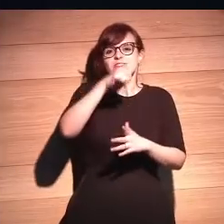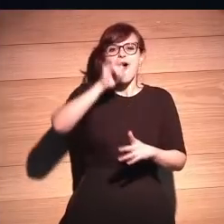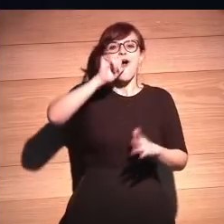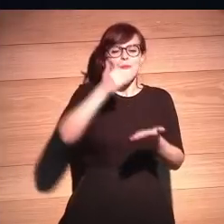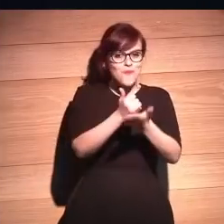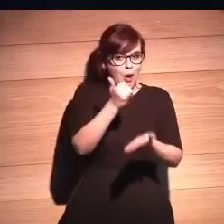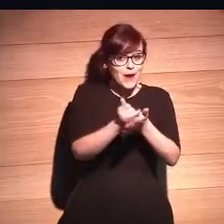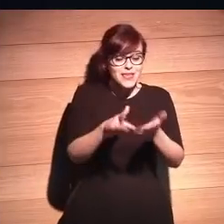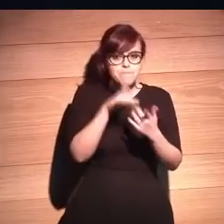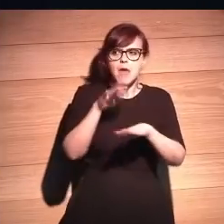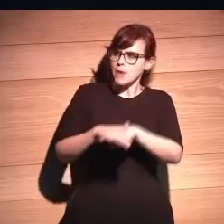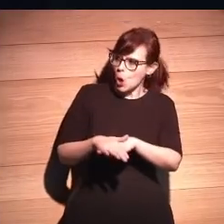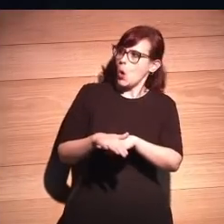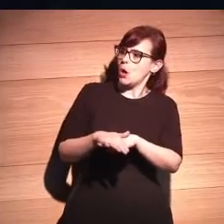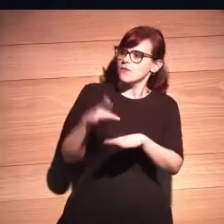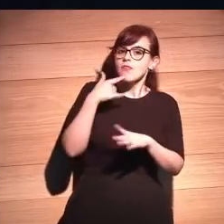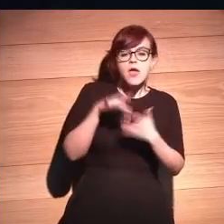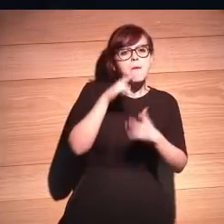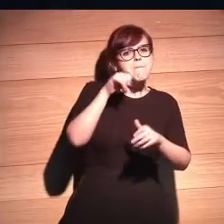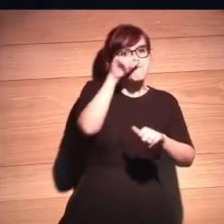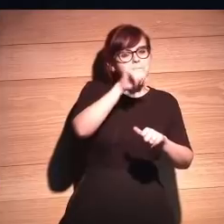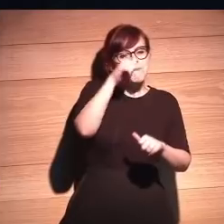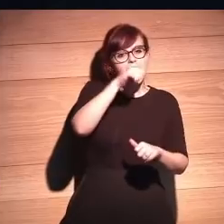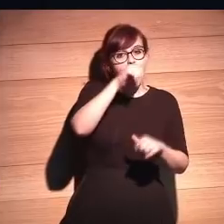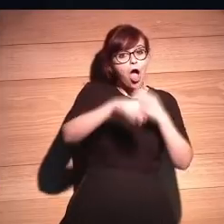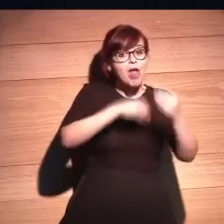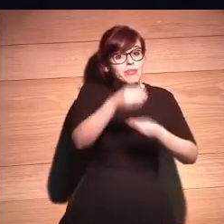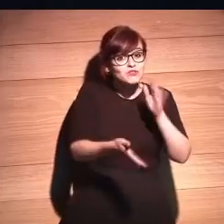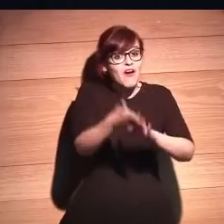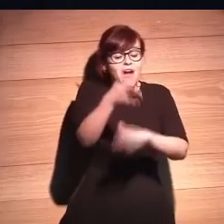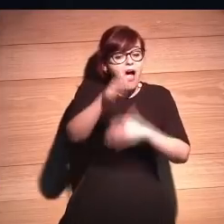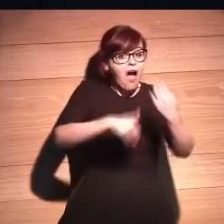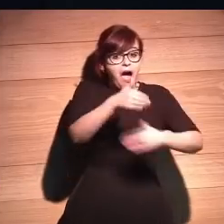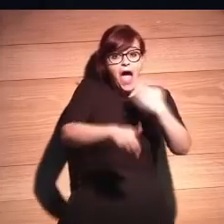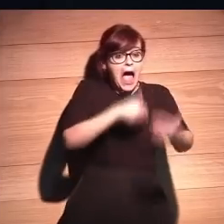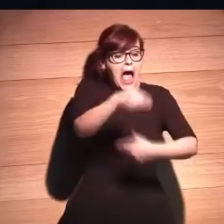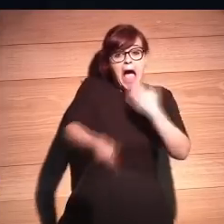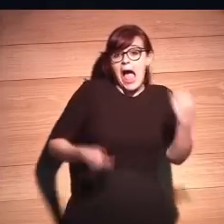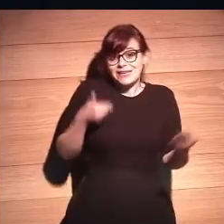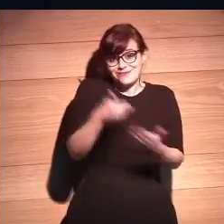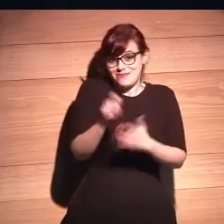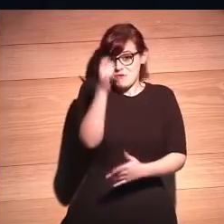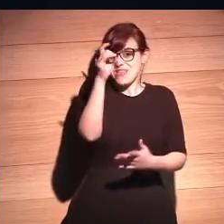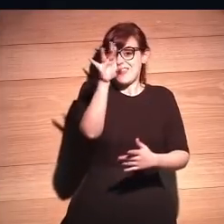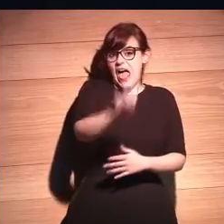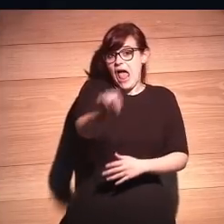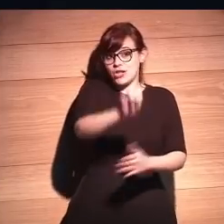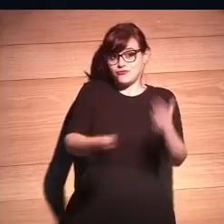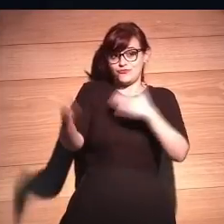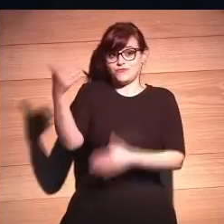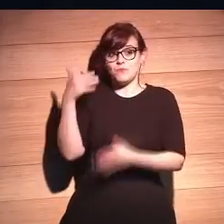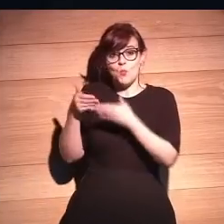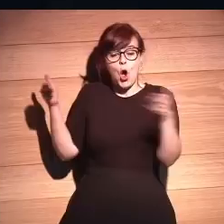y entonces mi amigo me dijo ¿y por qué no hacemos vino? y la broma tiró adelante adelante adelante adelante y hace 15 años que